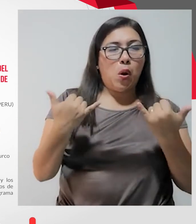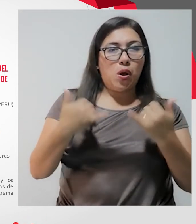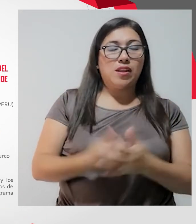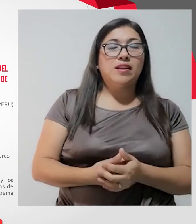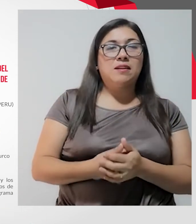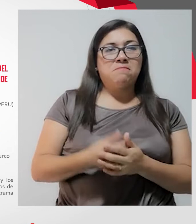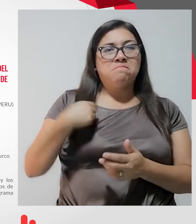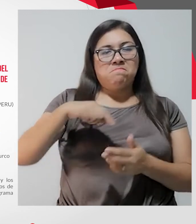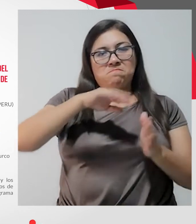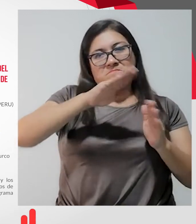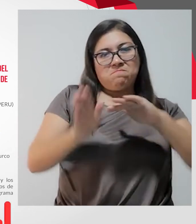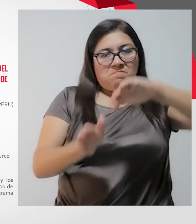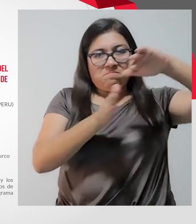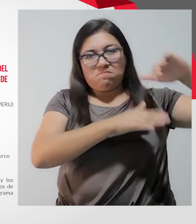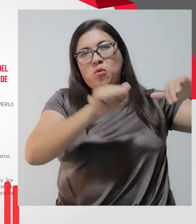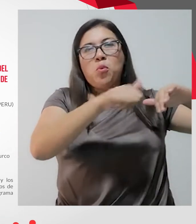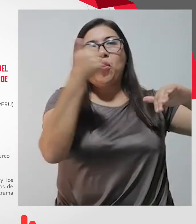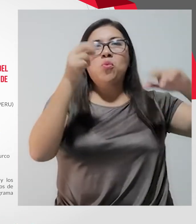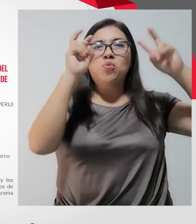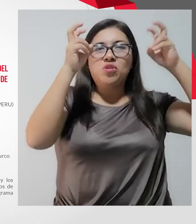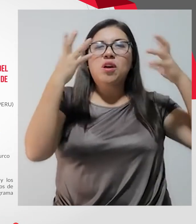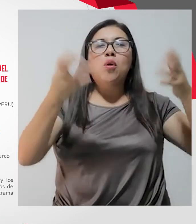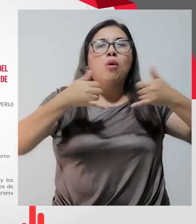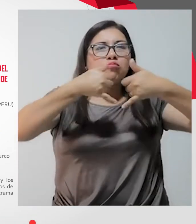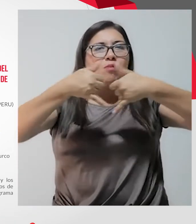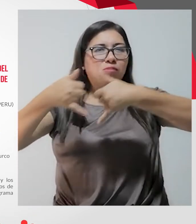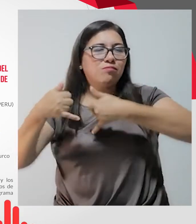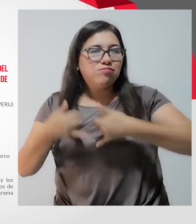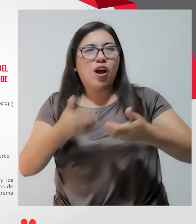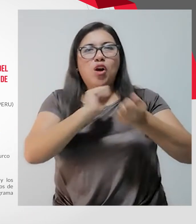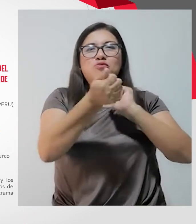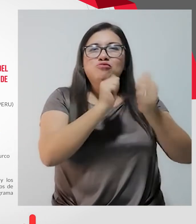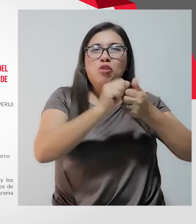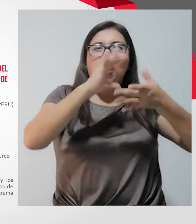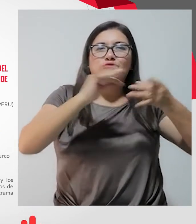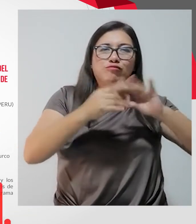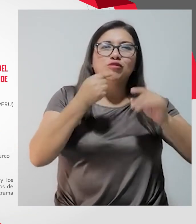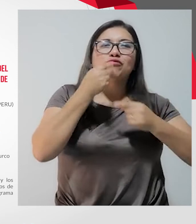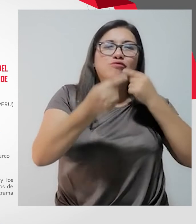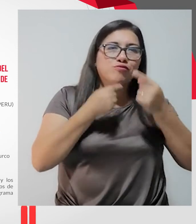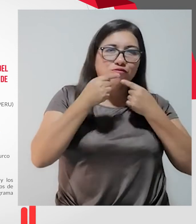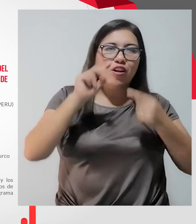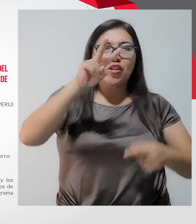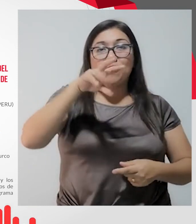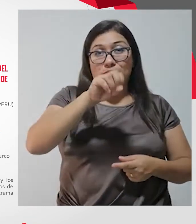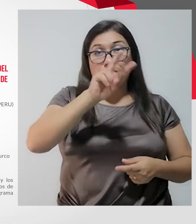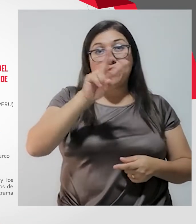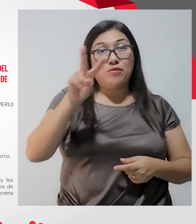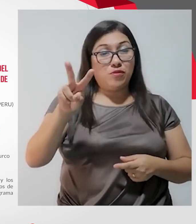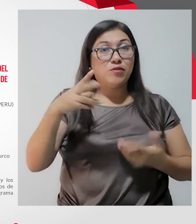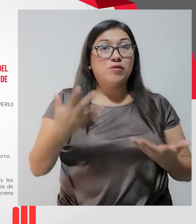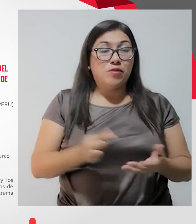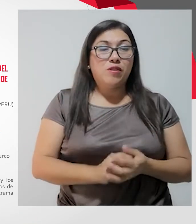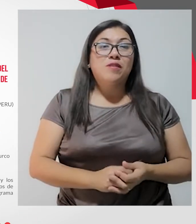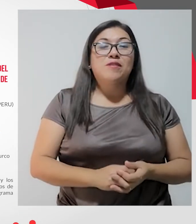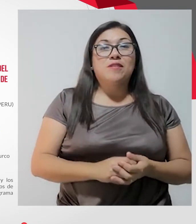a un tema sobre la premiación del concurso inclusivo Cuentacuentos con Sentidos 2022, que ya se ha